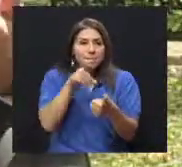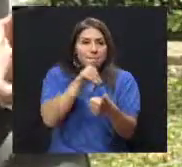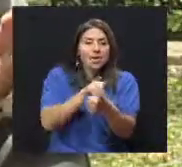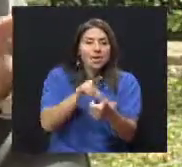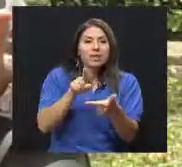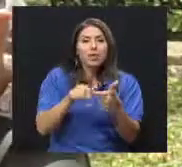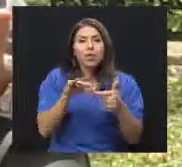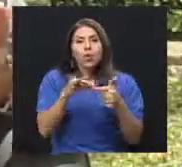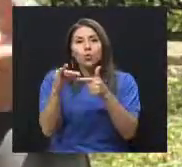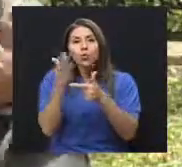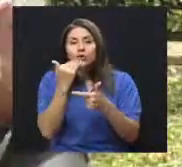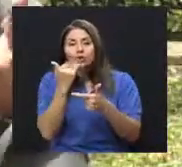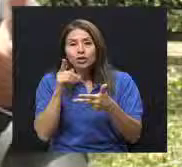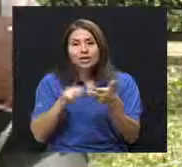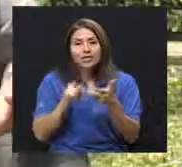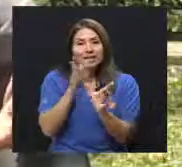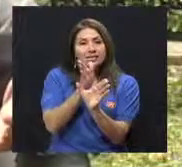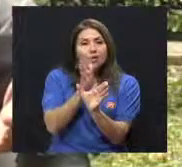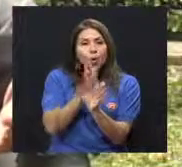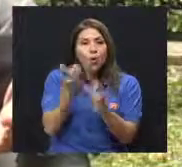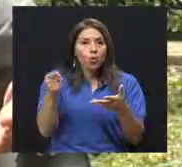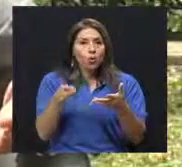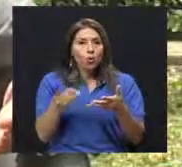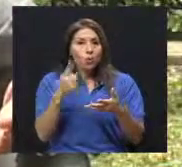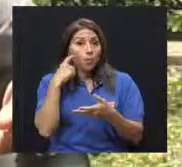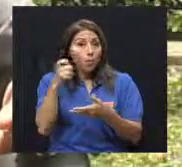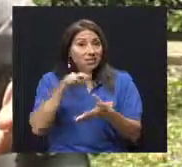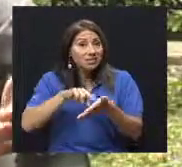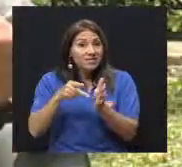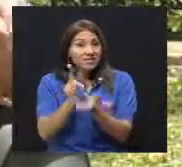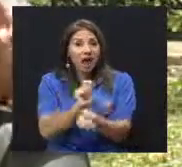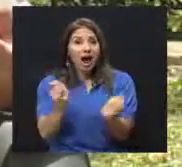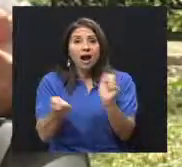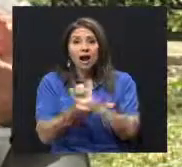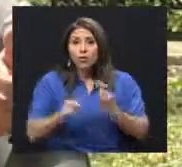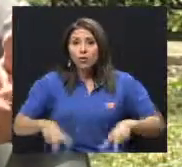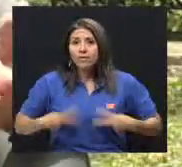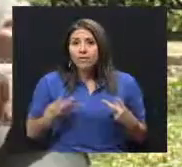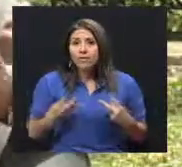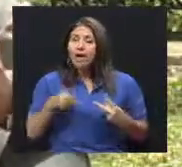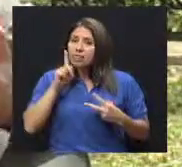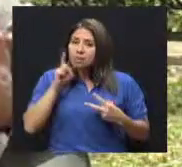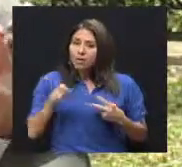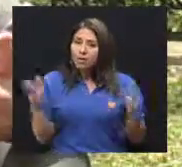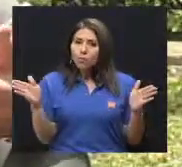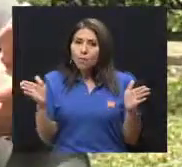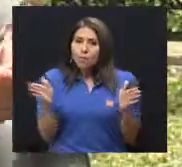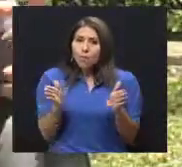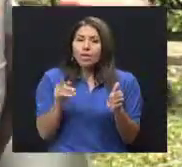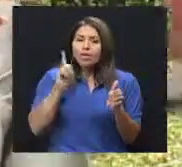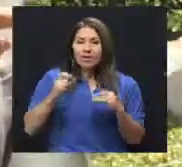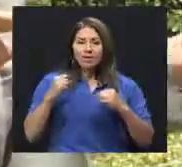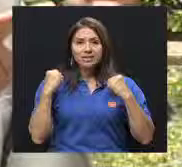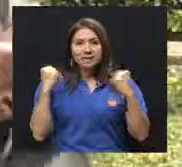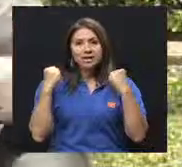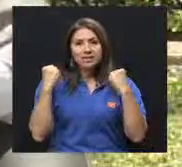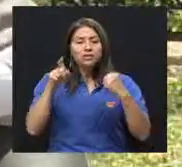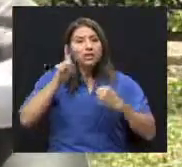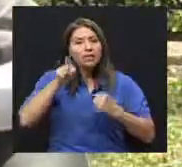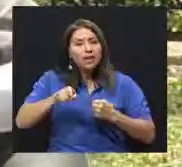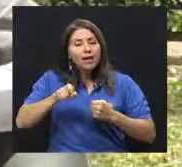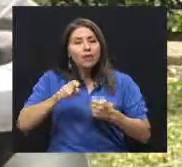psicólogo, tiene que haber, porque hay un cambio de vida, tiene que perder peso, tiene que hacer ejercicio, tiene que tomar